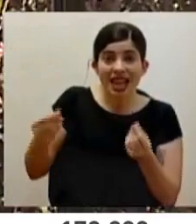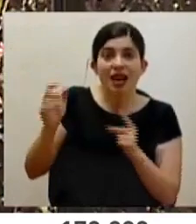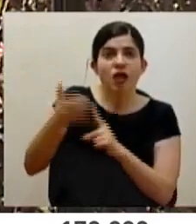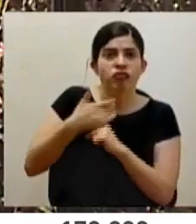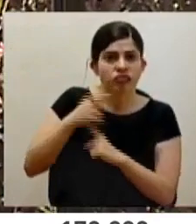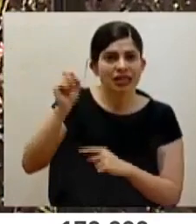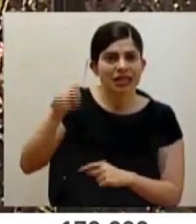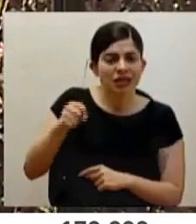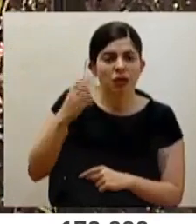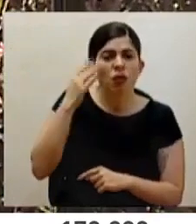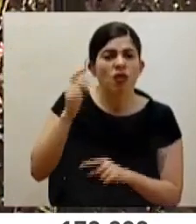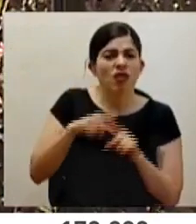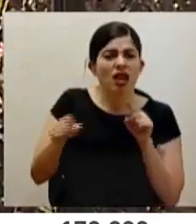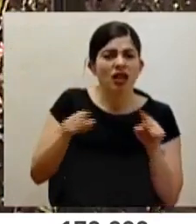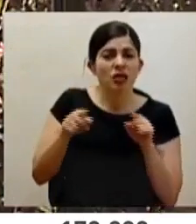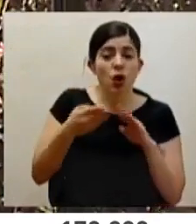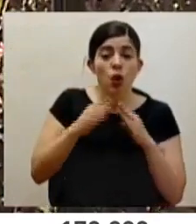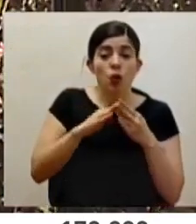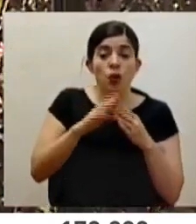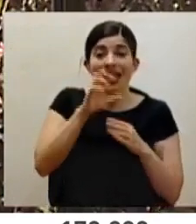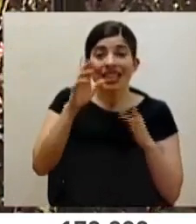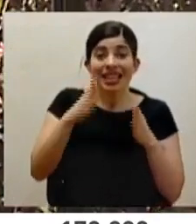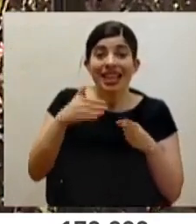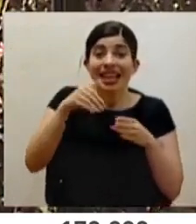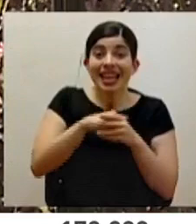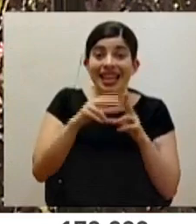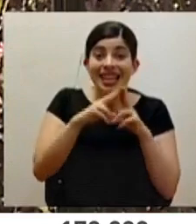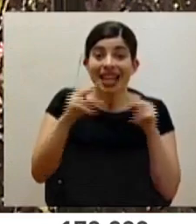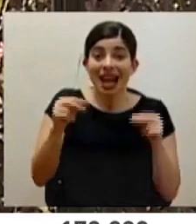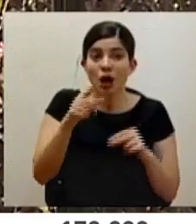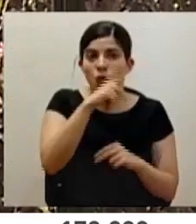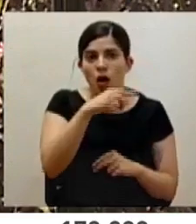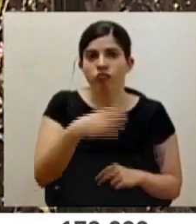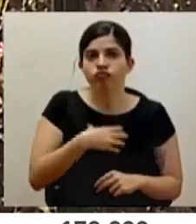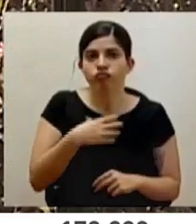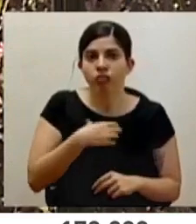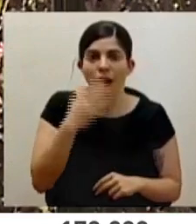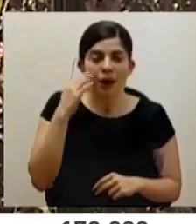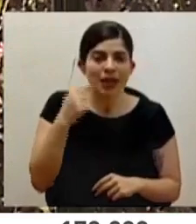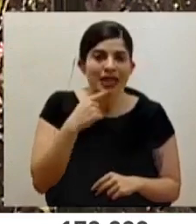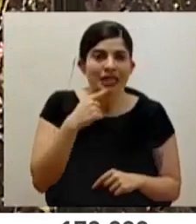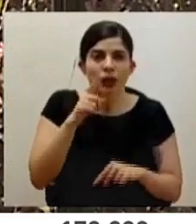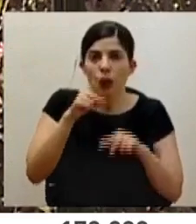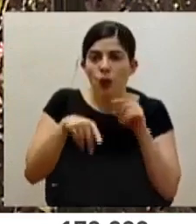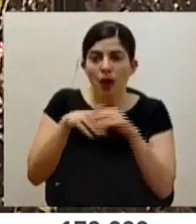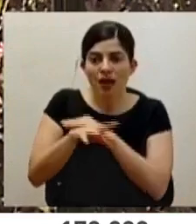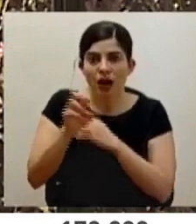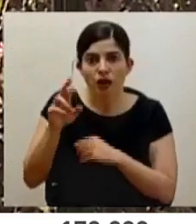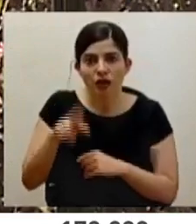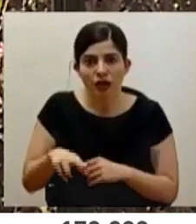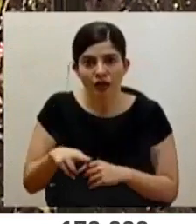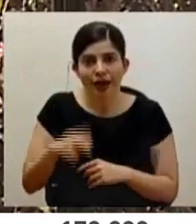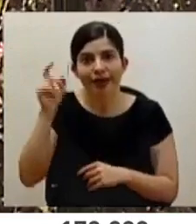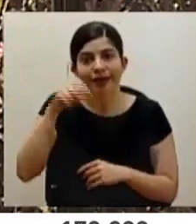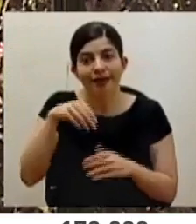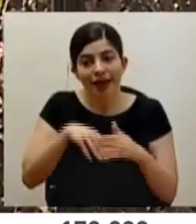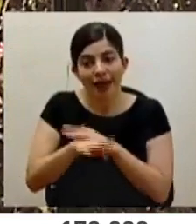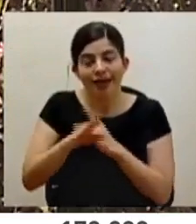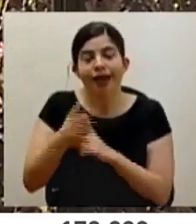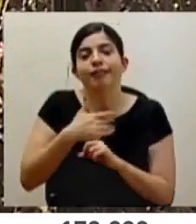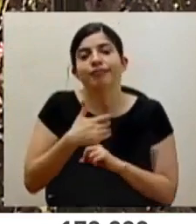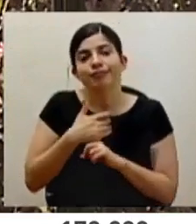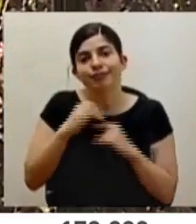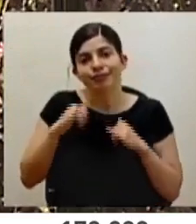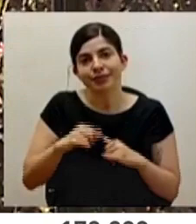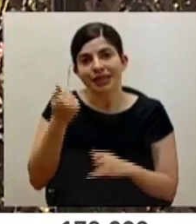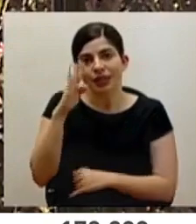terrestre. La comunidad de Ticos en Nicaragua está anunciando el tema porque no pueden venir a Costa Rica sin hacer una cuarentena obligatoria cuando vienen